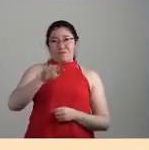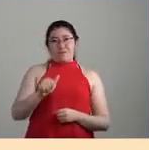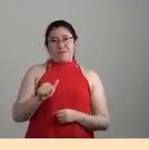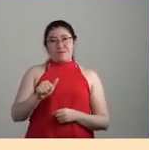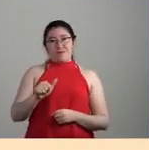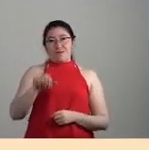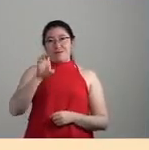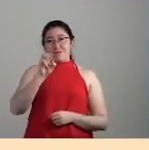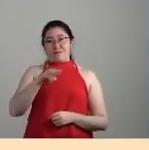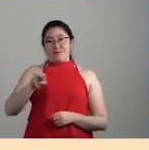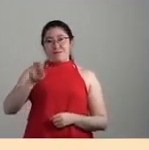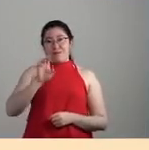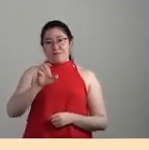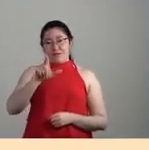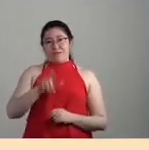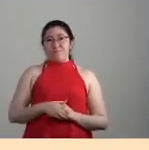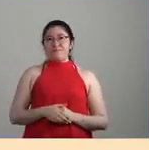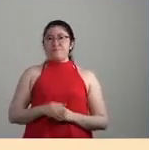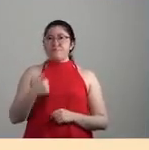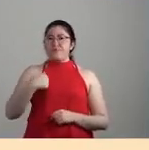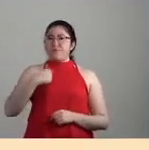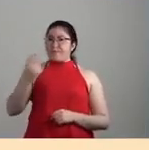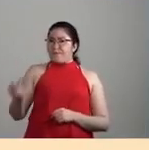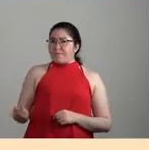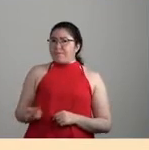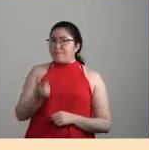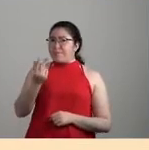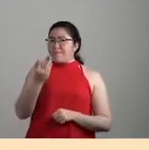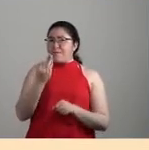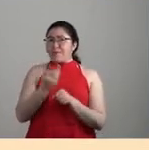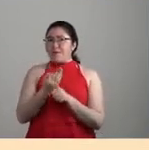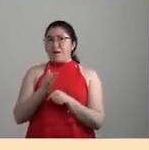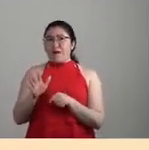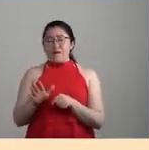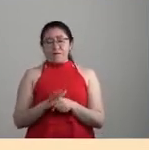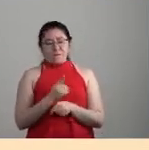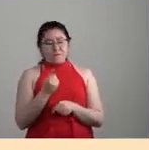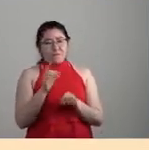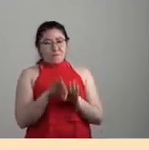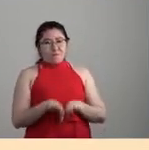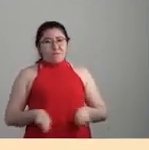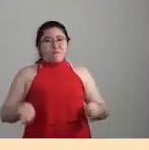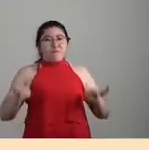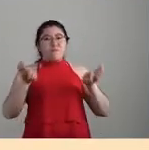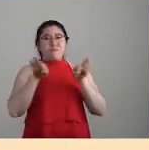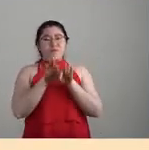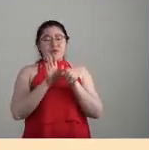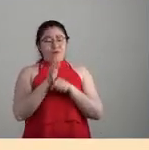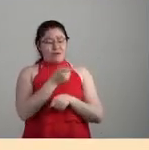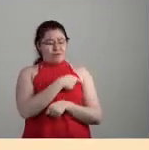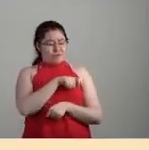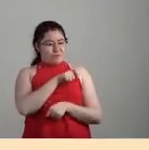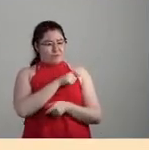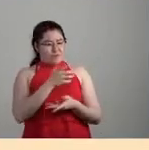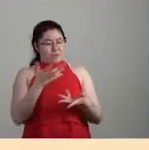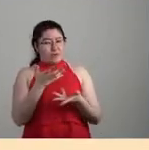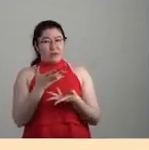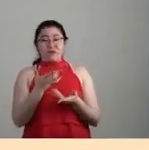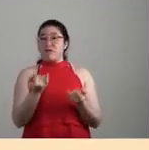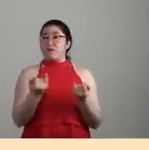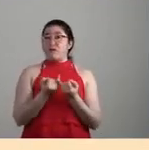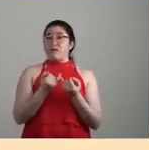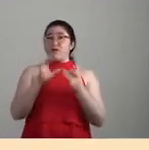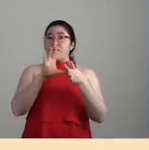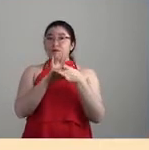diálogo, quiero preguntarles por qué es relevante la traducción de Jason Moore al español y si nos pueden hablar un